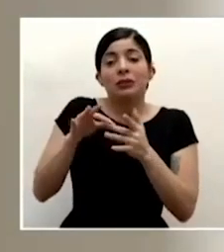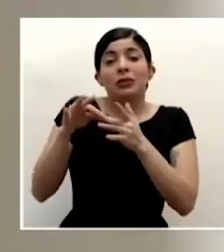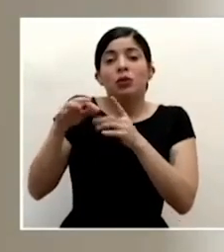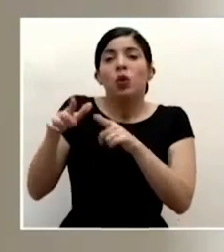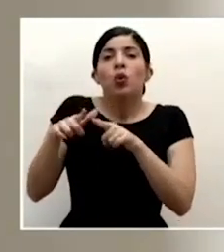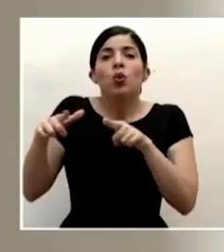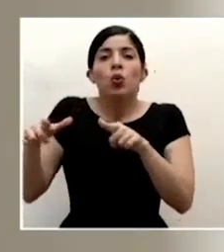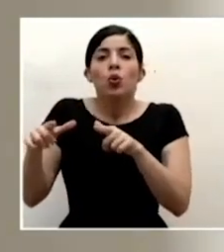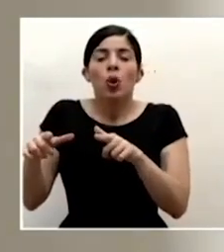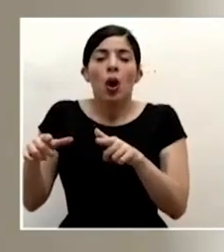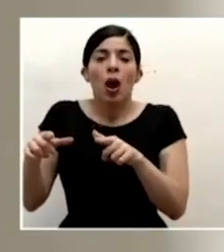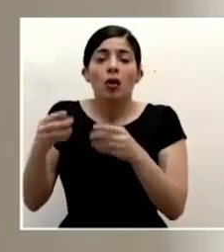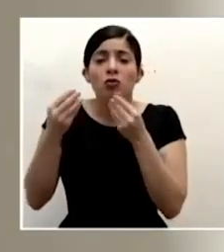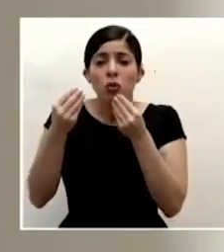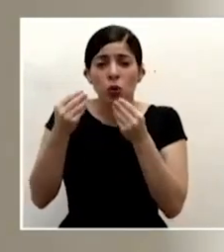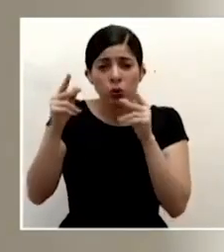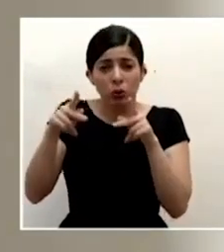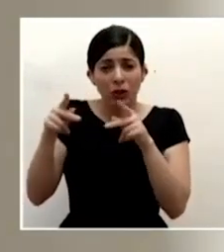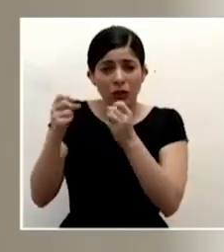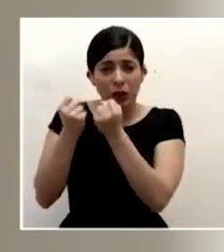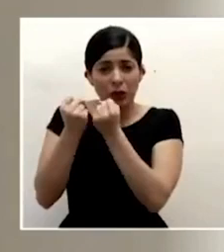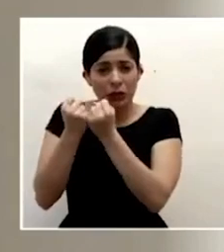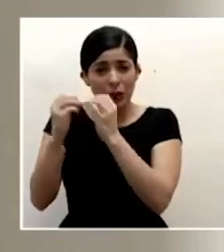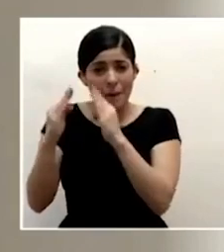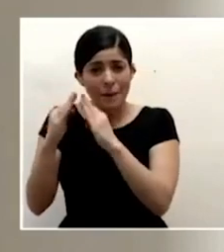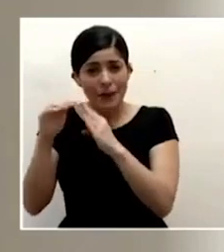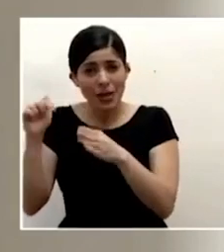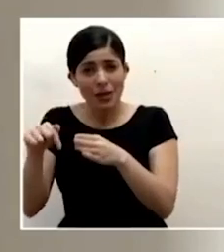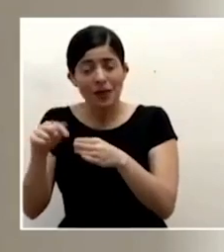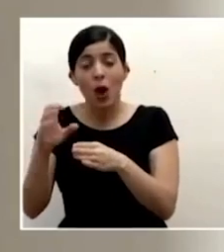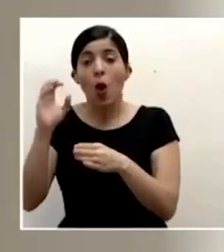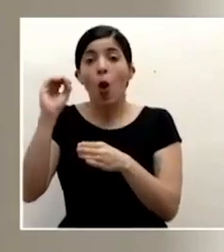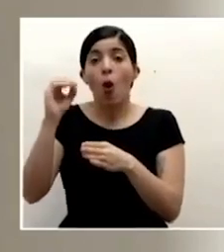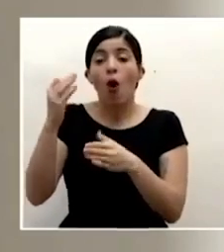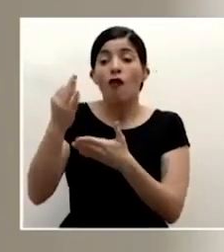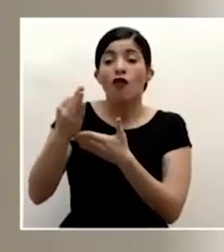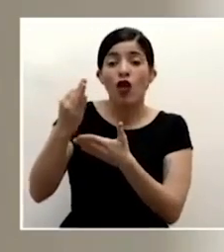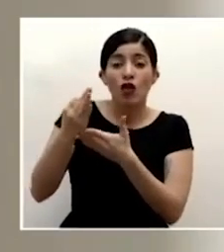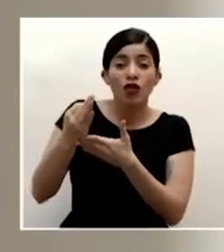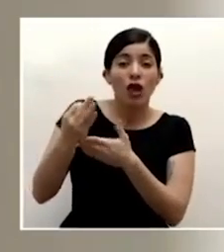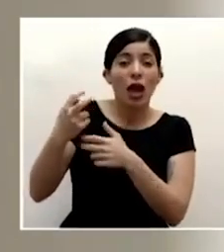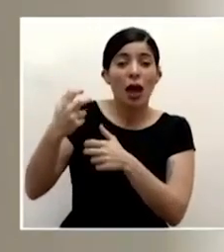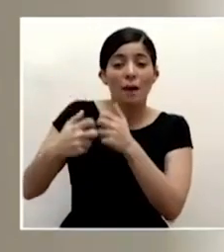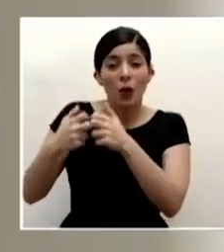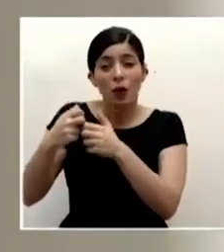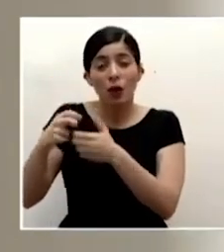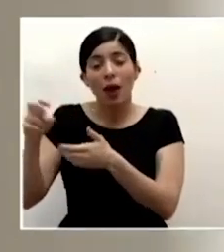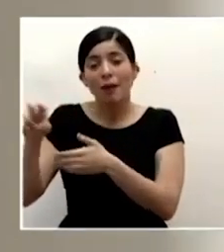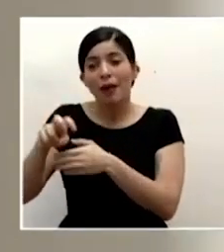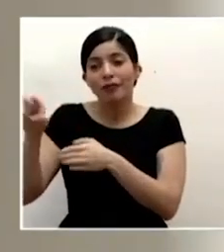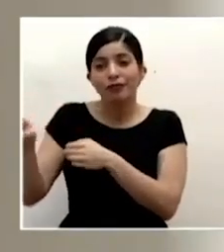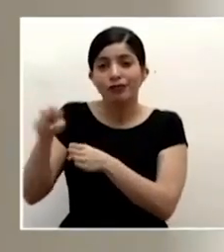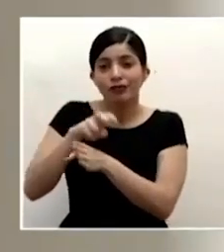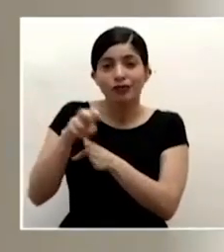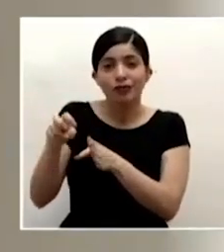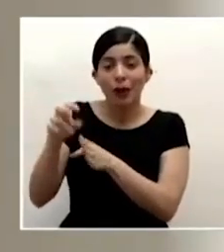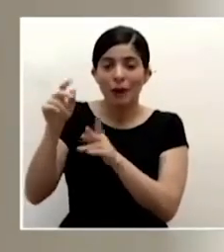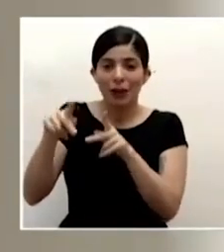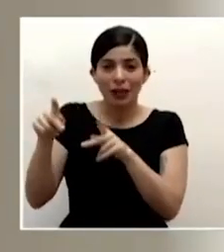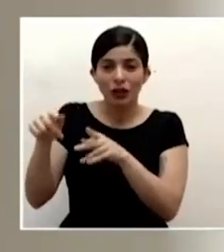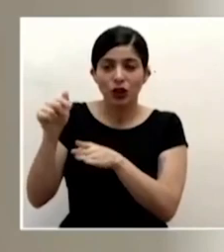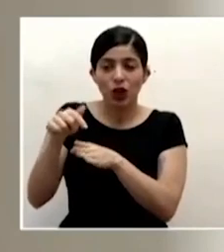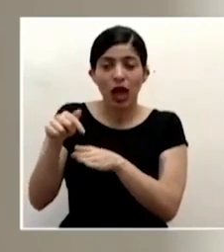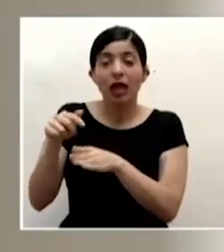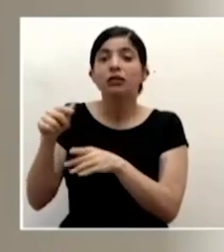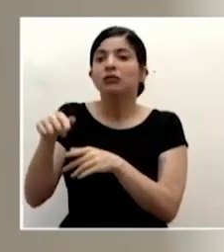poblacional alta o que tengan un asunto interfronterizo importante en el asunto del tránsito de personas que también ahí estamos